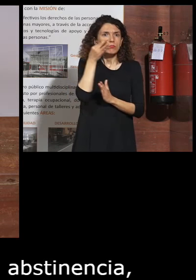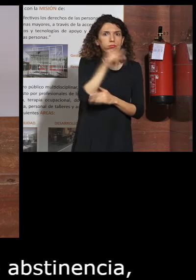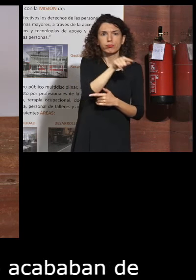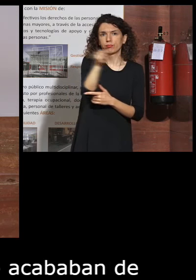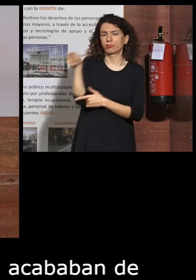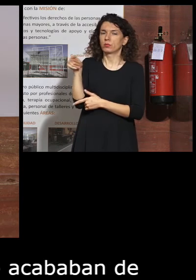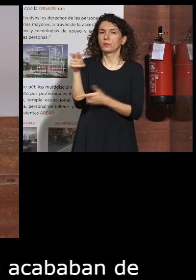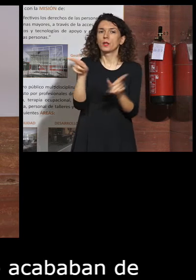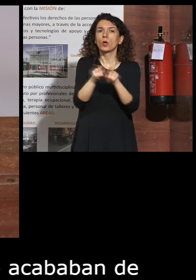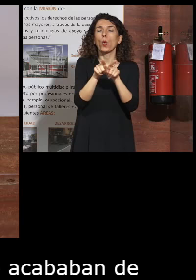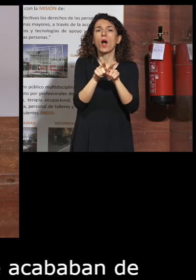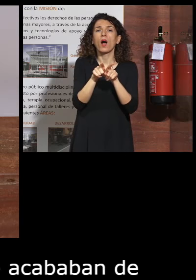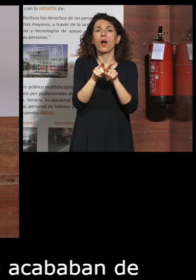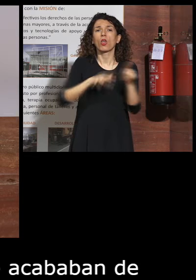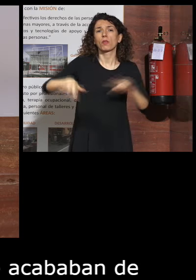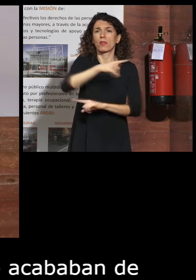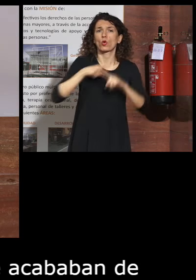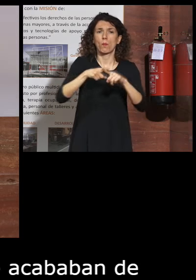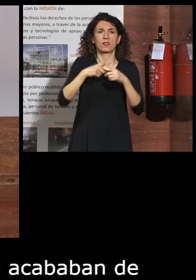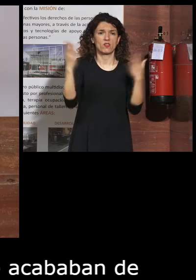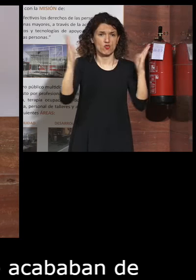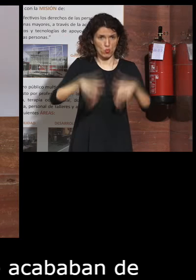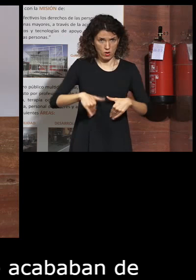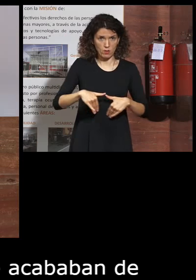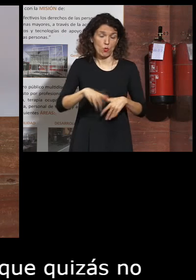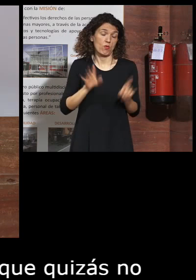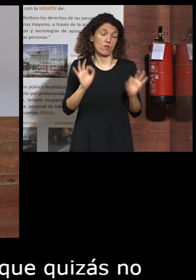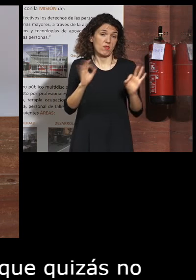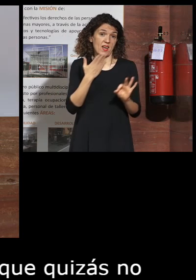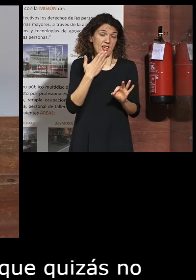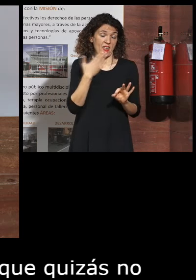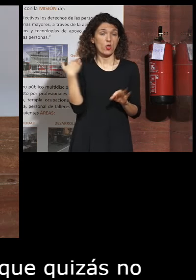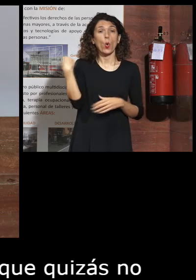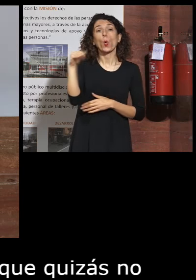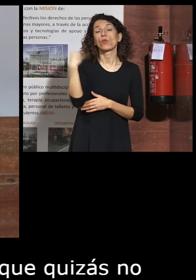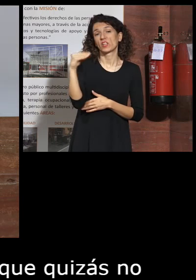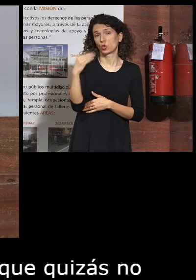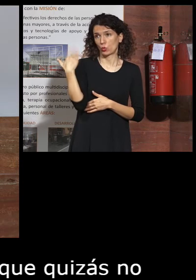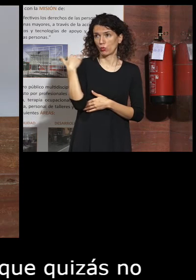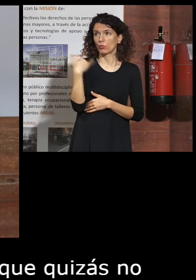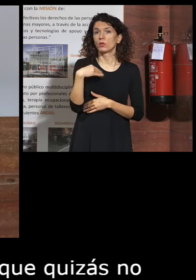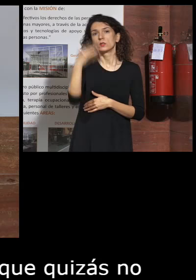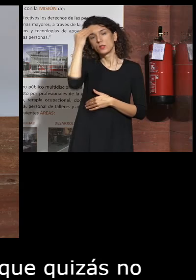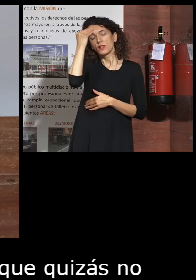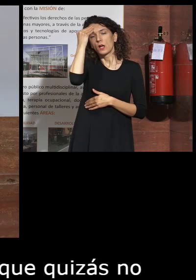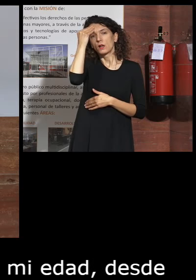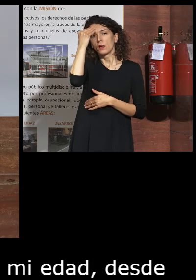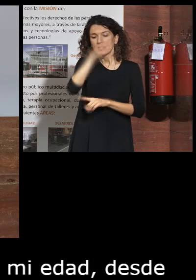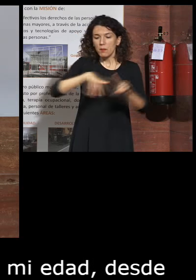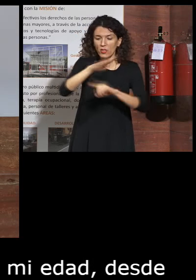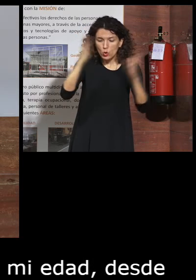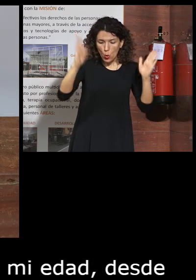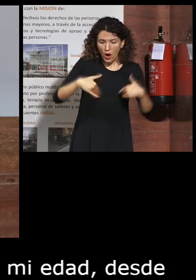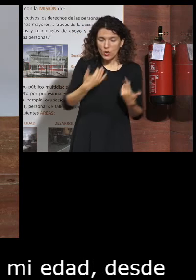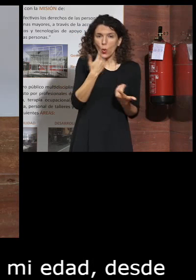teníamos espacio para compartir desde luego desde mi edad desde esa juventud a lo mejor no había tanto espacio o la gente no